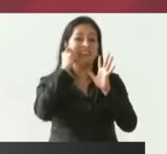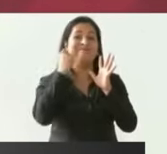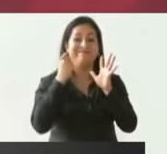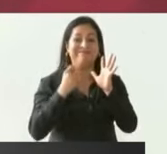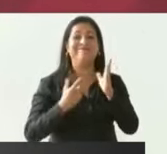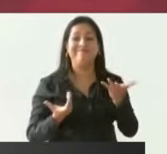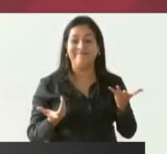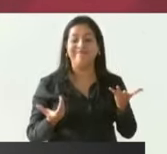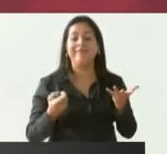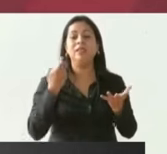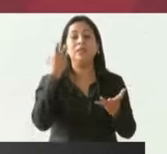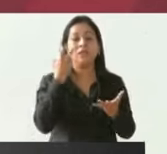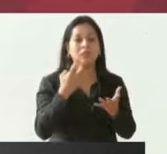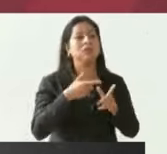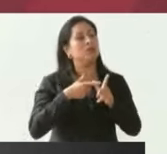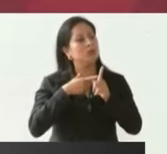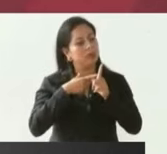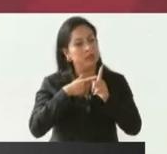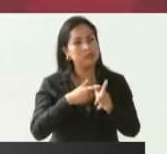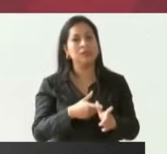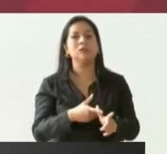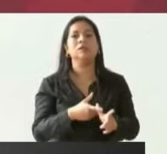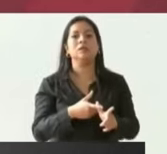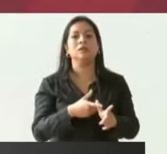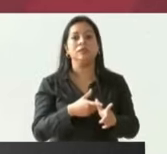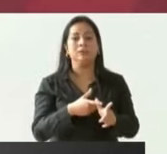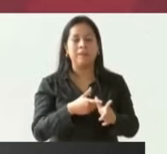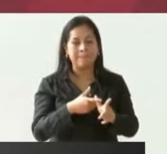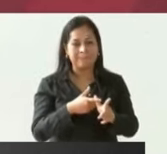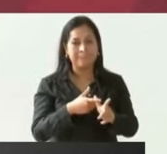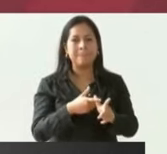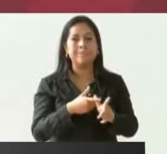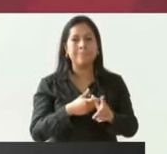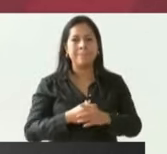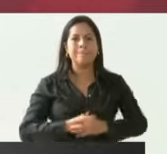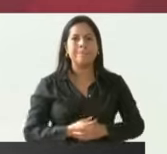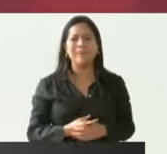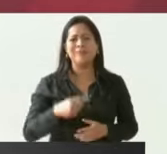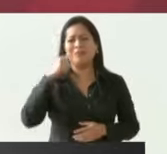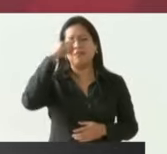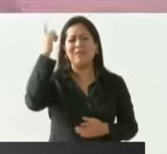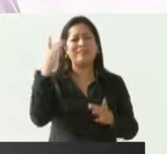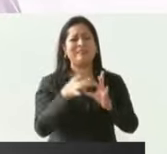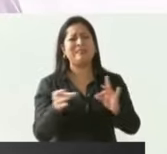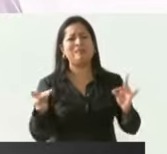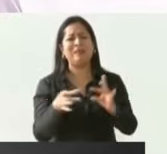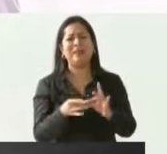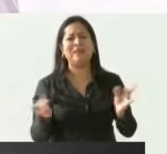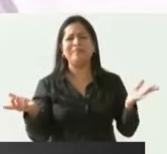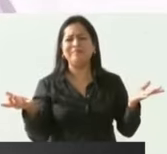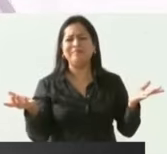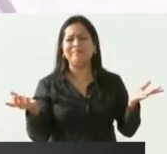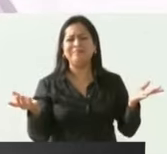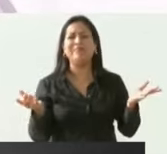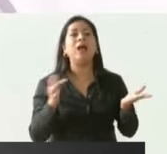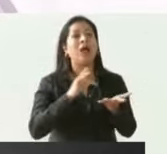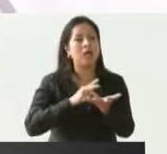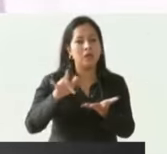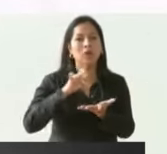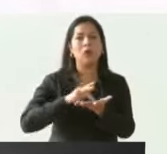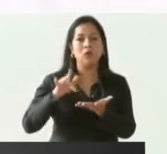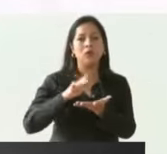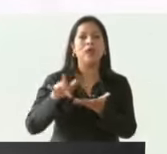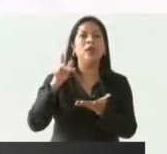y eso va a continuar y es muy sencillo de explicar hay que apoyar a los